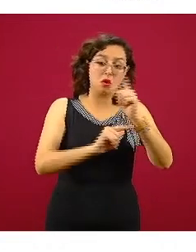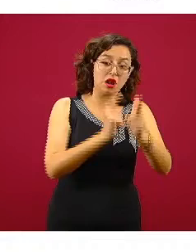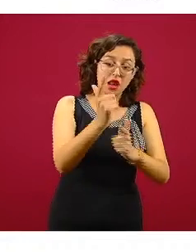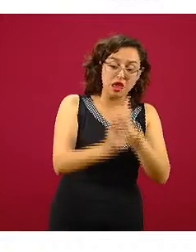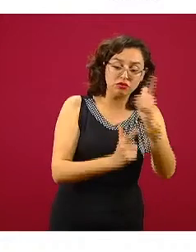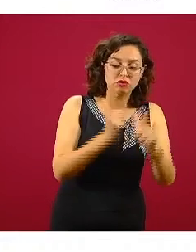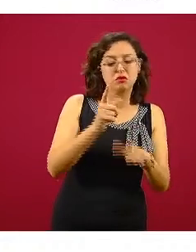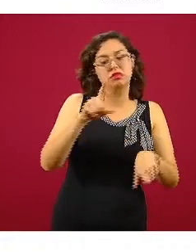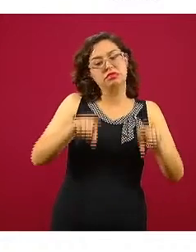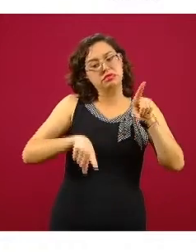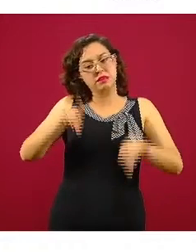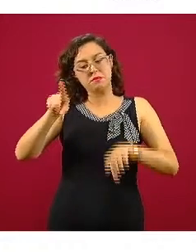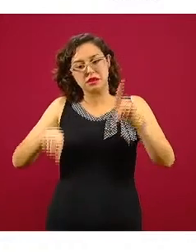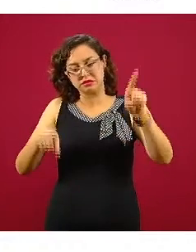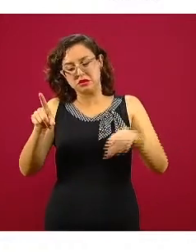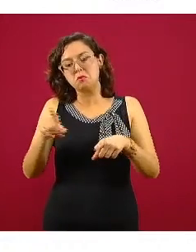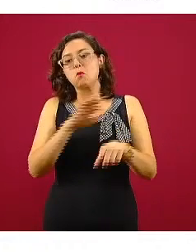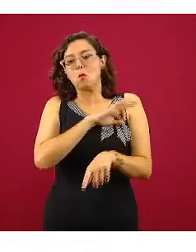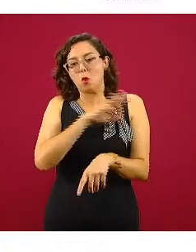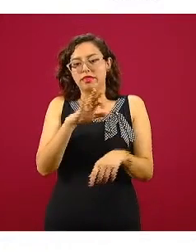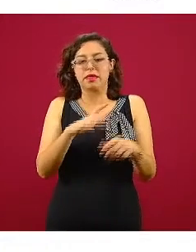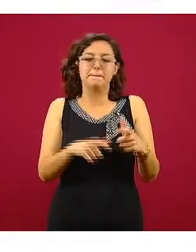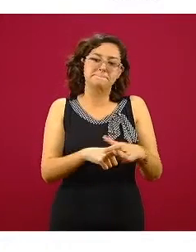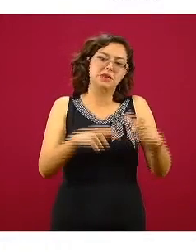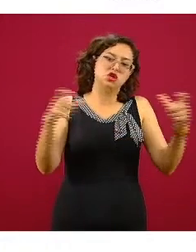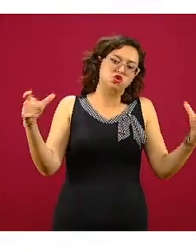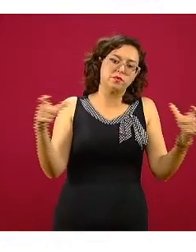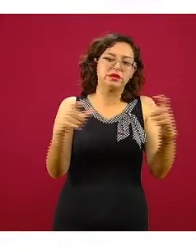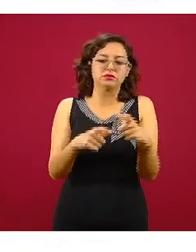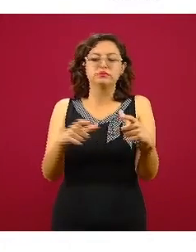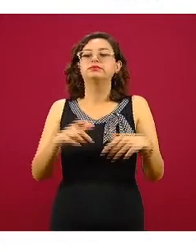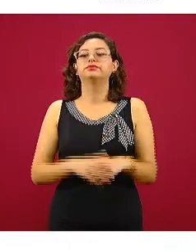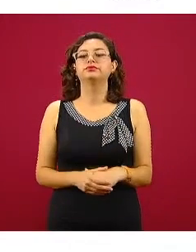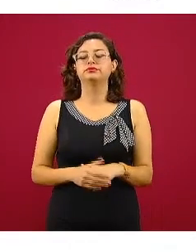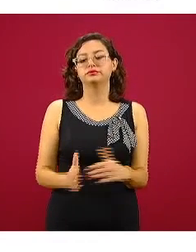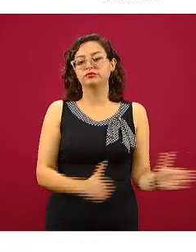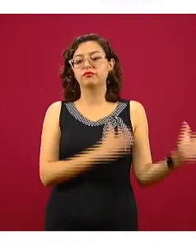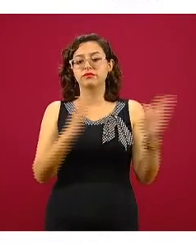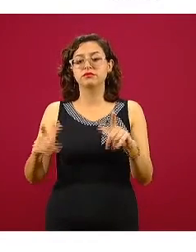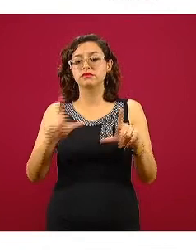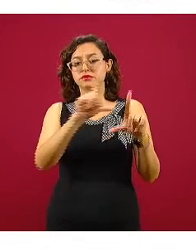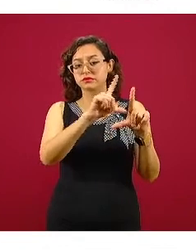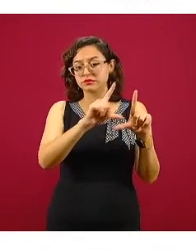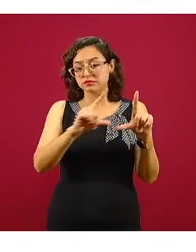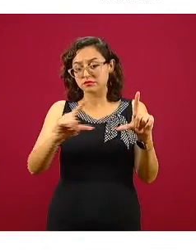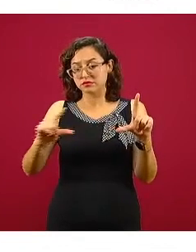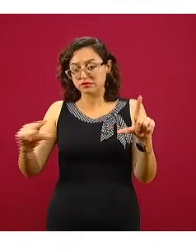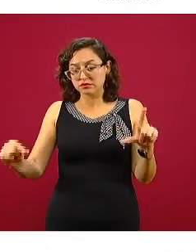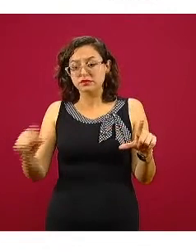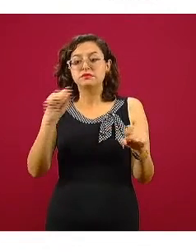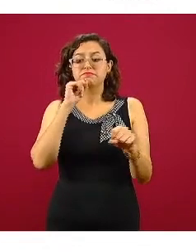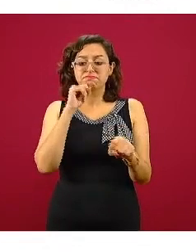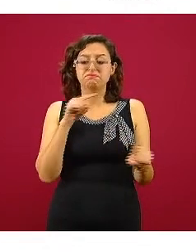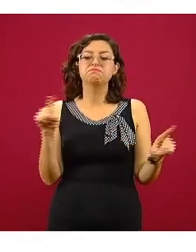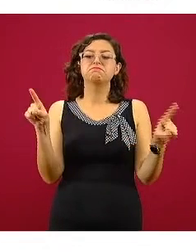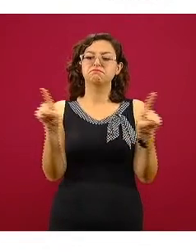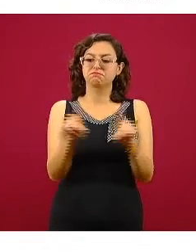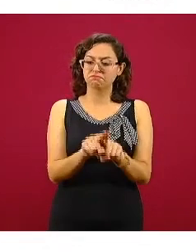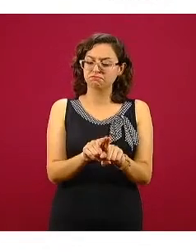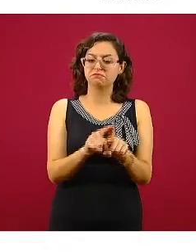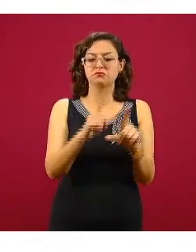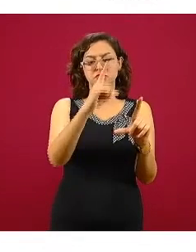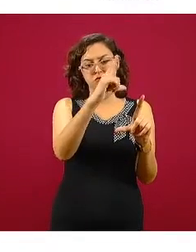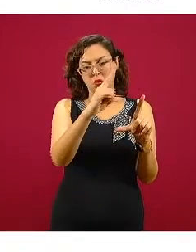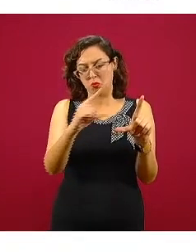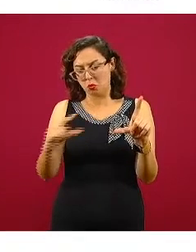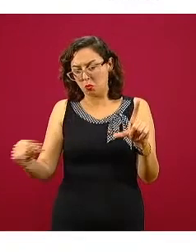mayor carga en las entidades. En la siguiente diapositiva es la distribución, también de manera descendente, para